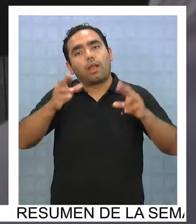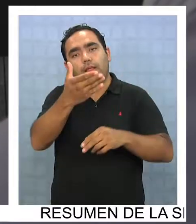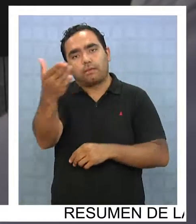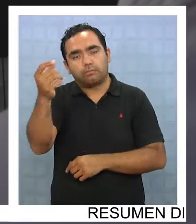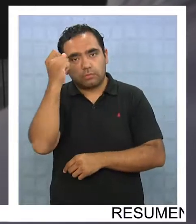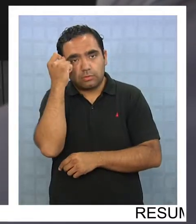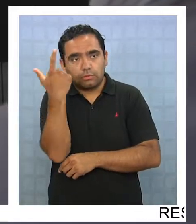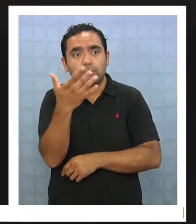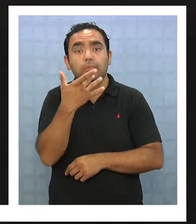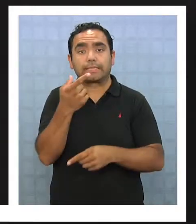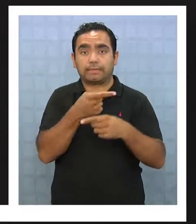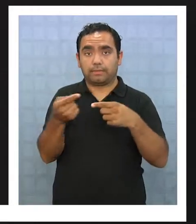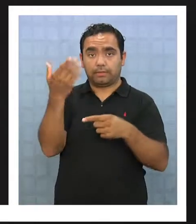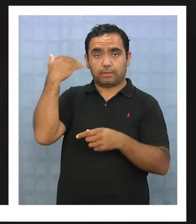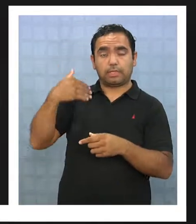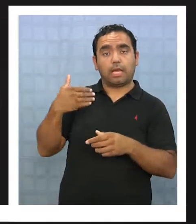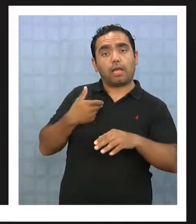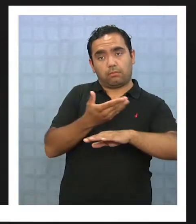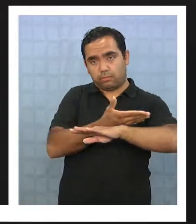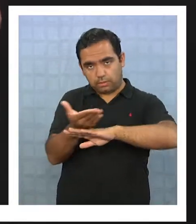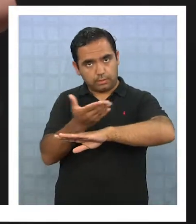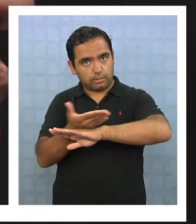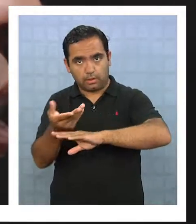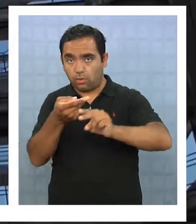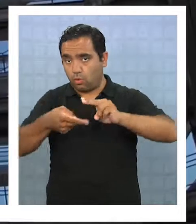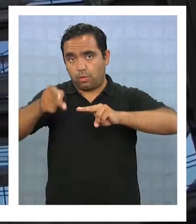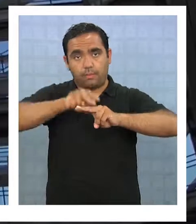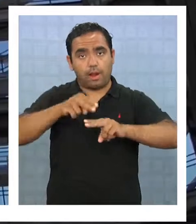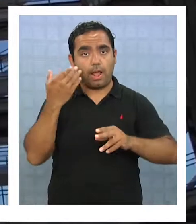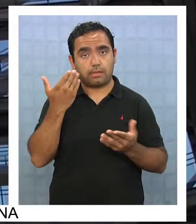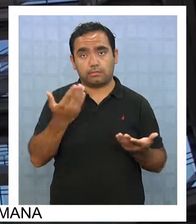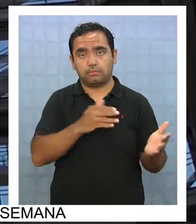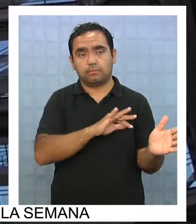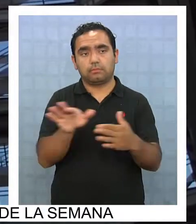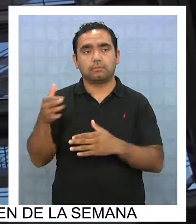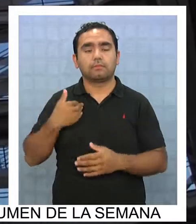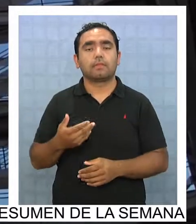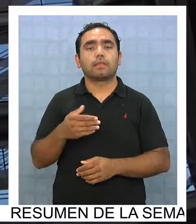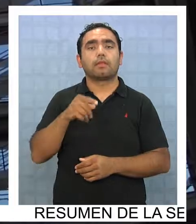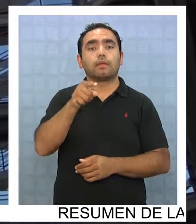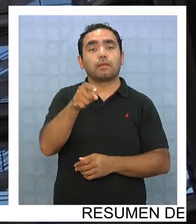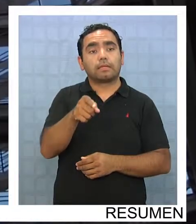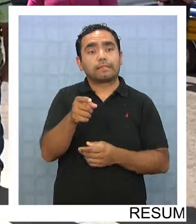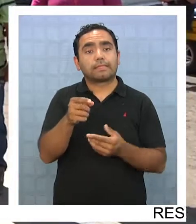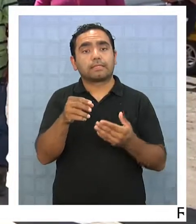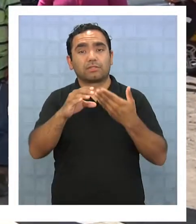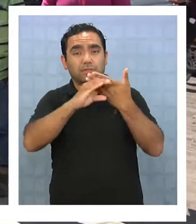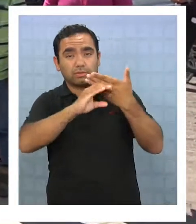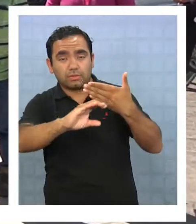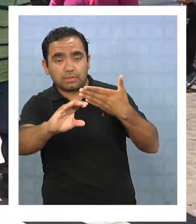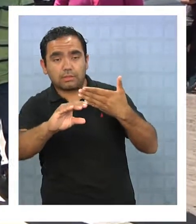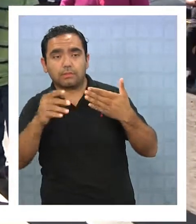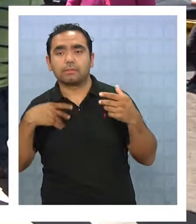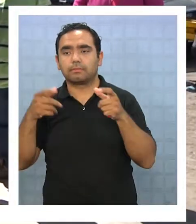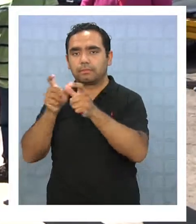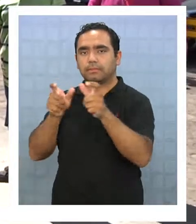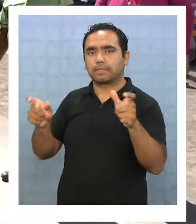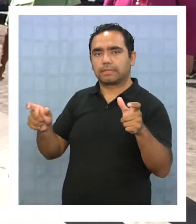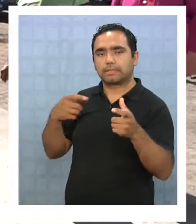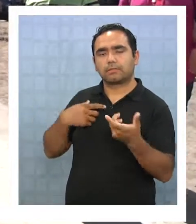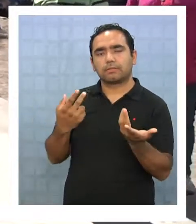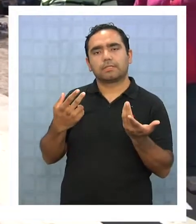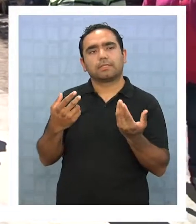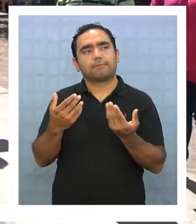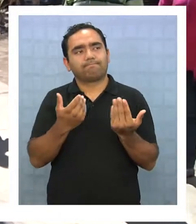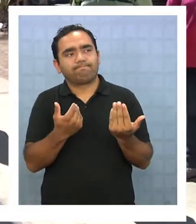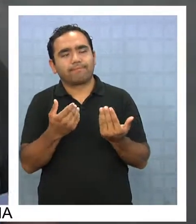no entienda porque nosotros la semana pasada estuvimos atendiendo casi en forma anormal. Las consecuencias de estas medidas gremiales son criticadas por los contribuyentes.